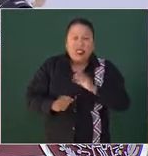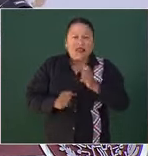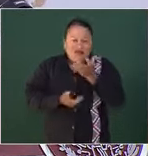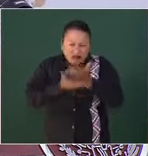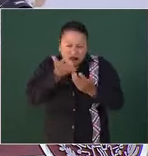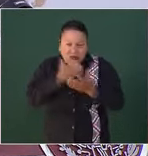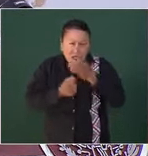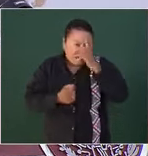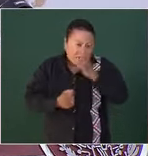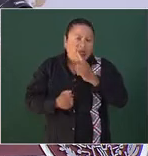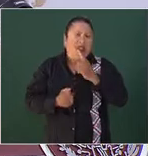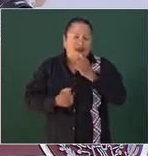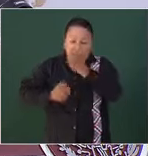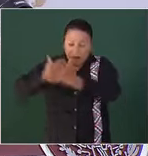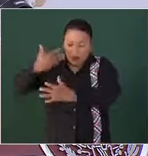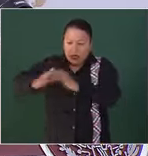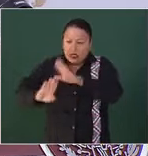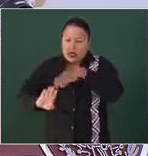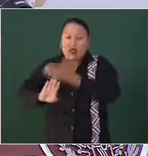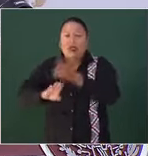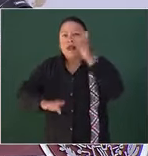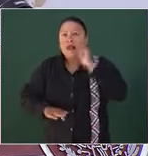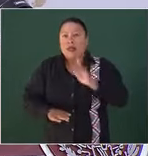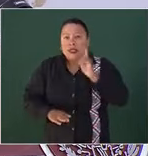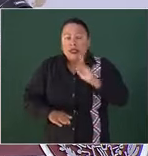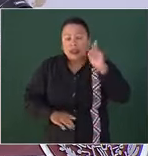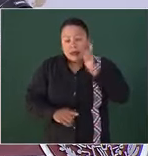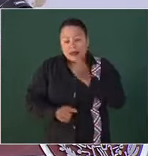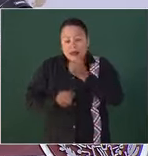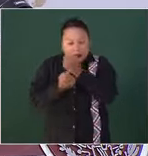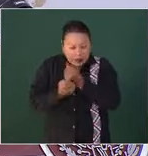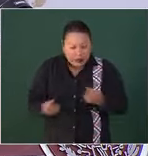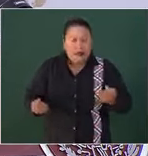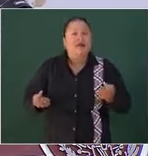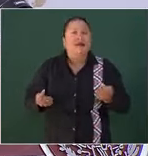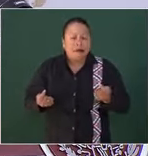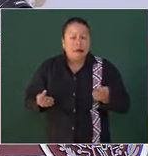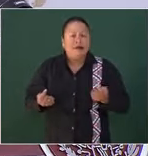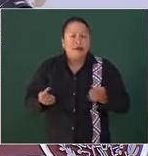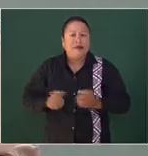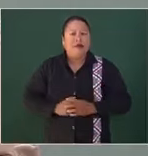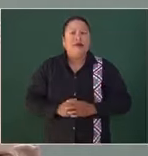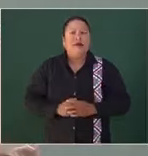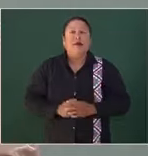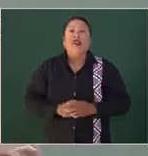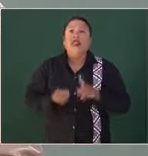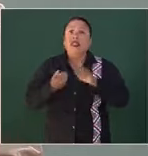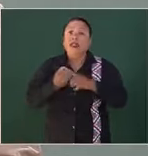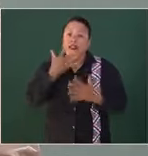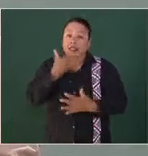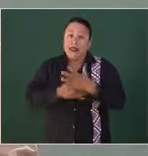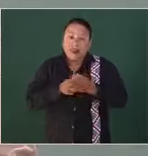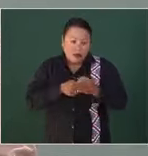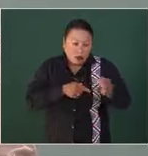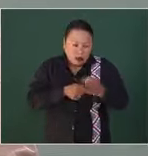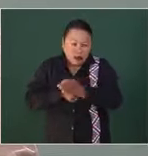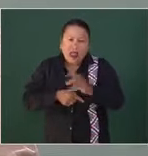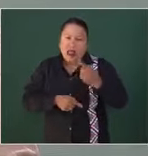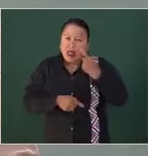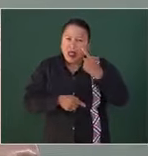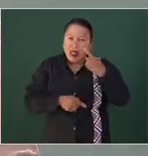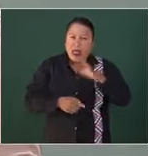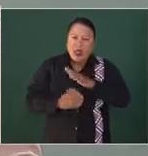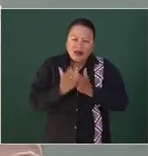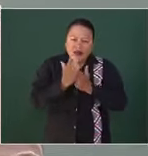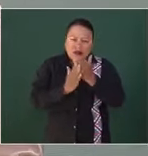integral contra la violencia hacia las mujeres y las niñas en los 15 municipios con mayor incidencia